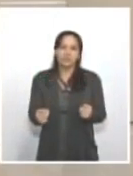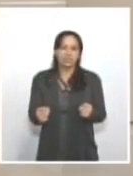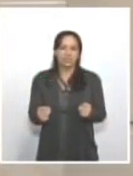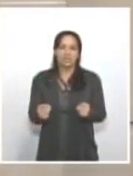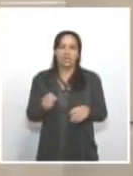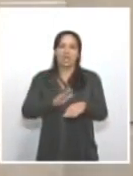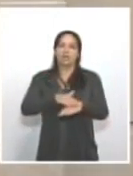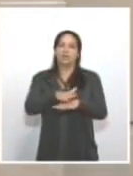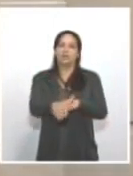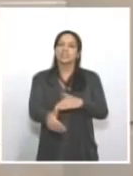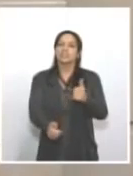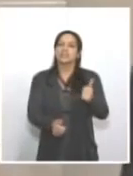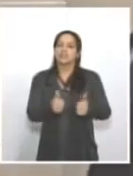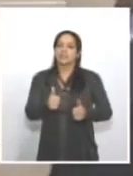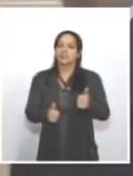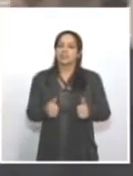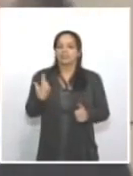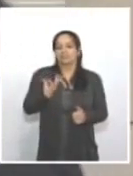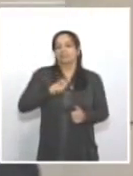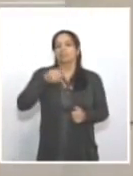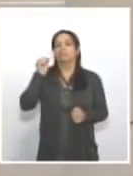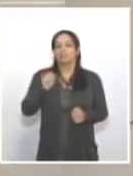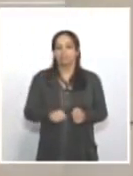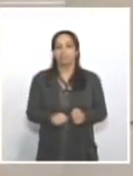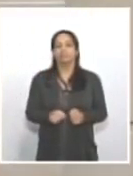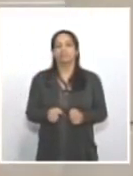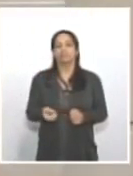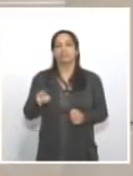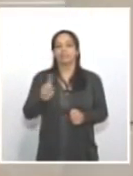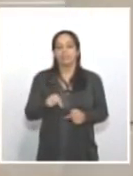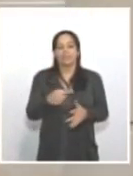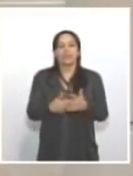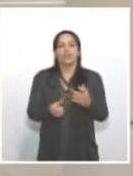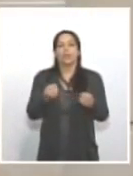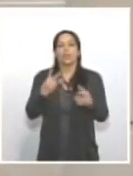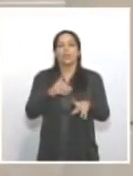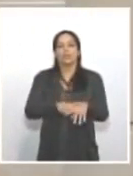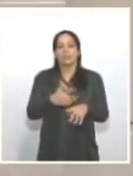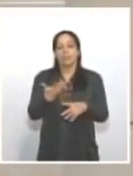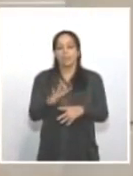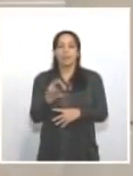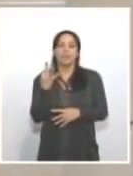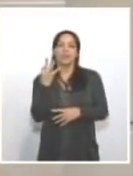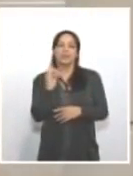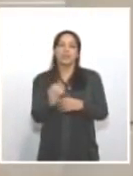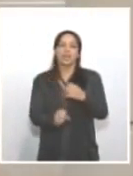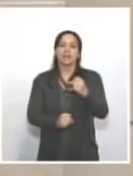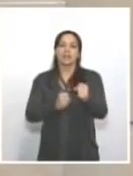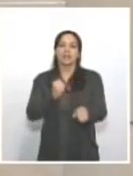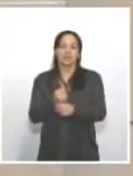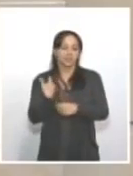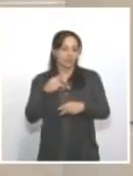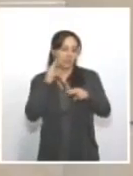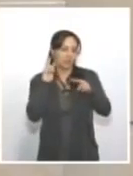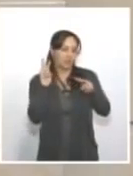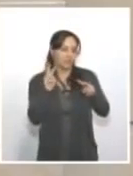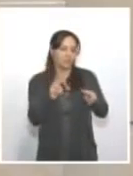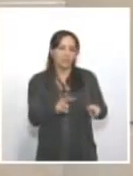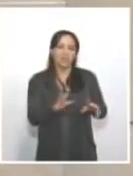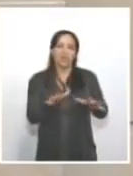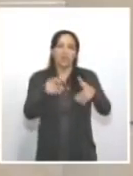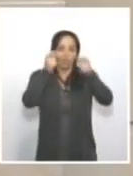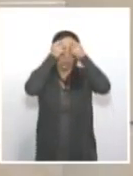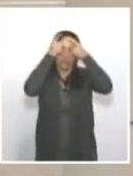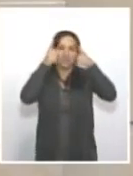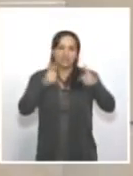seguramente podemos pasar los próximos treinta años viendo como el Estado sobrevive